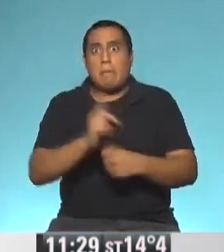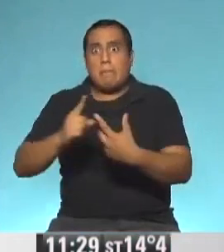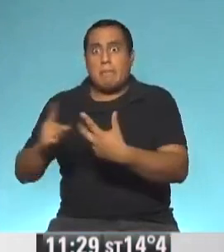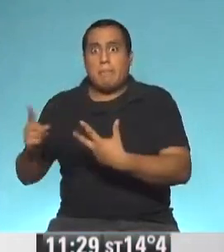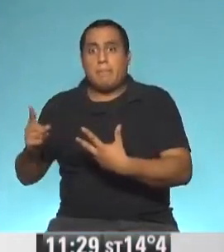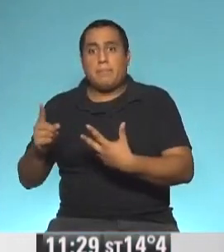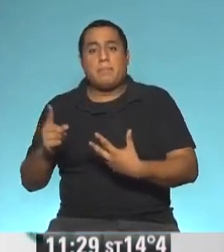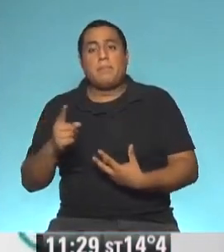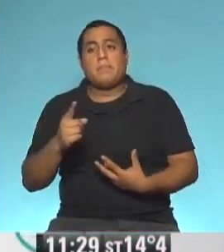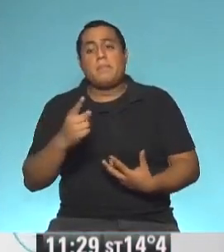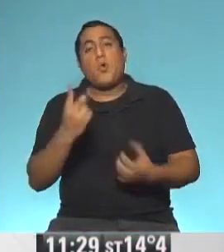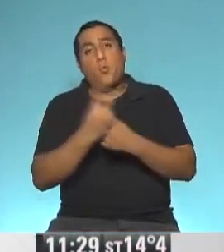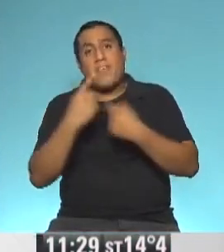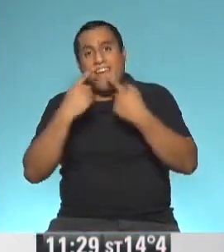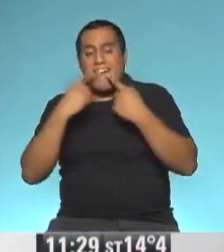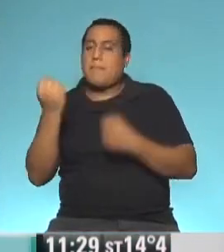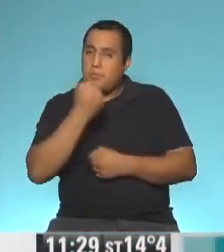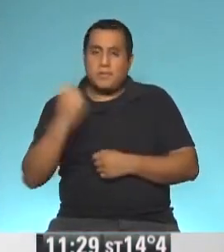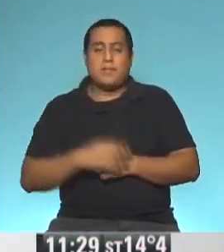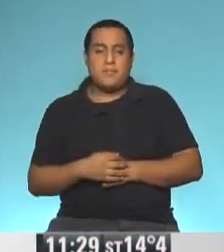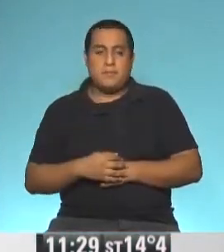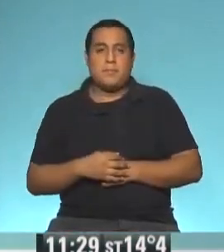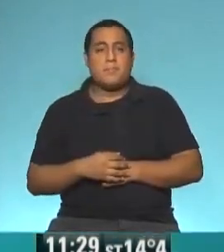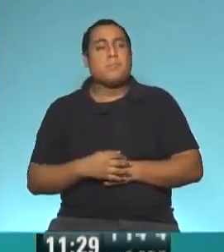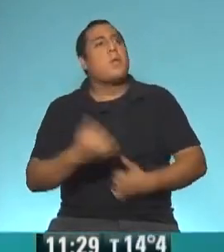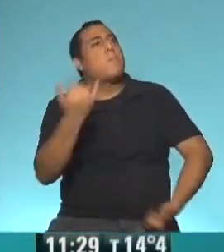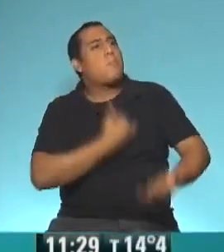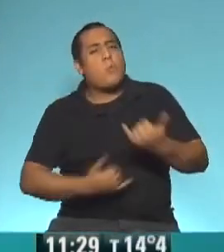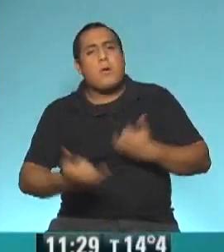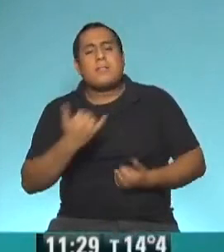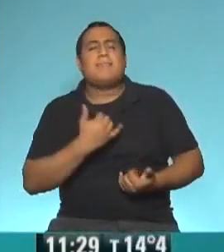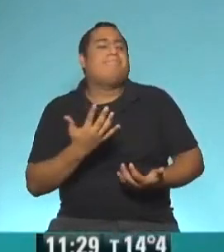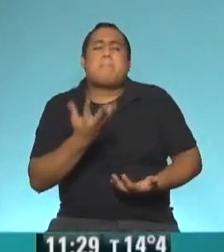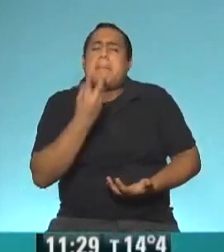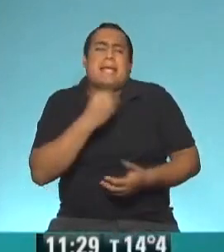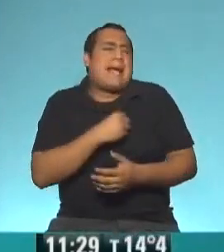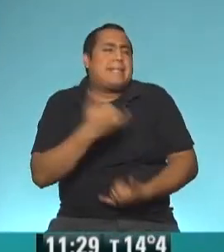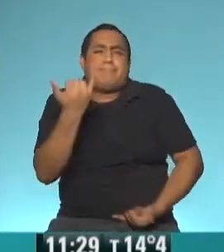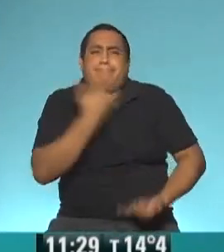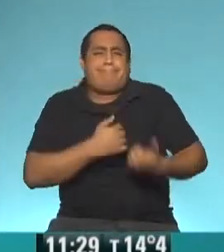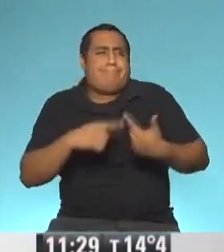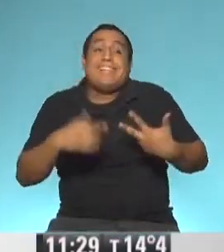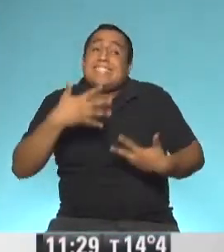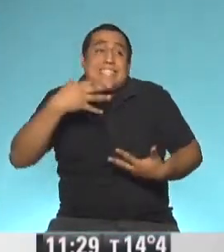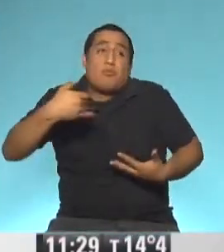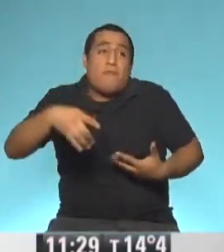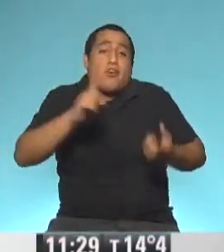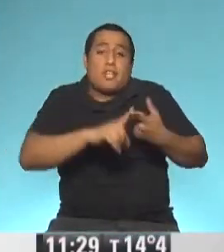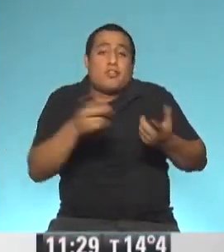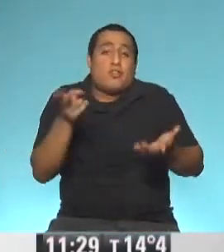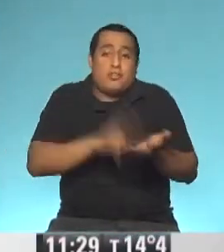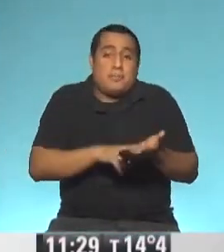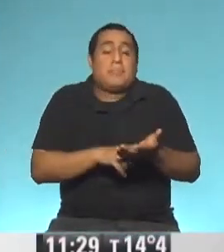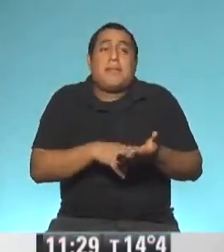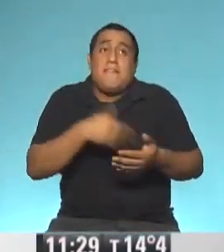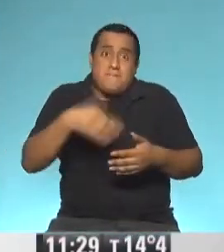Y no cuidamos eso que es fundamental. Exacto. Clarísimo. Bueno, Dani, nos encantan todos tus consejos. Seguro vamos a volver a contactarte porque queda